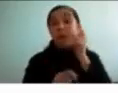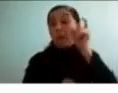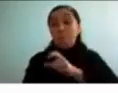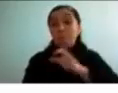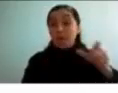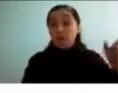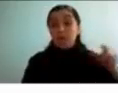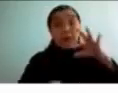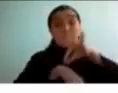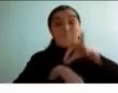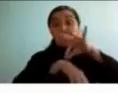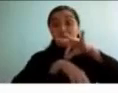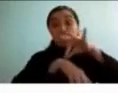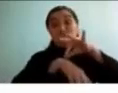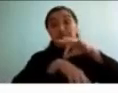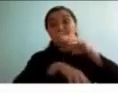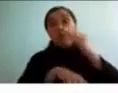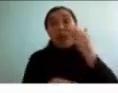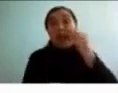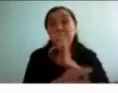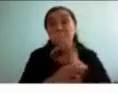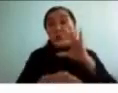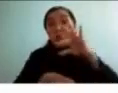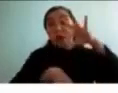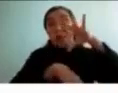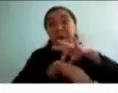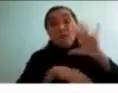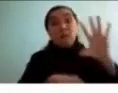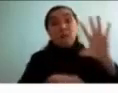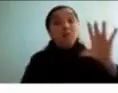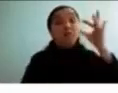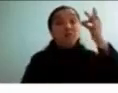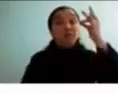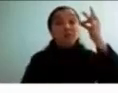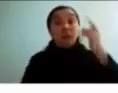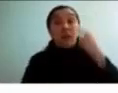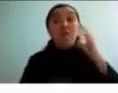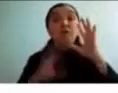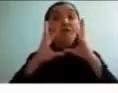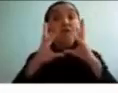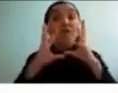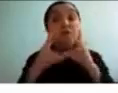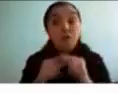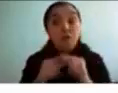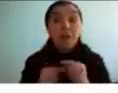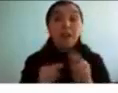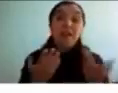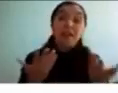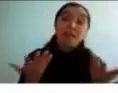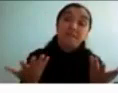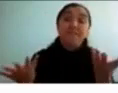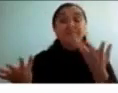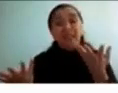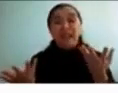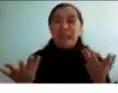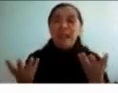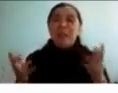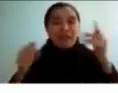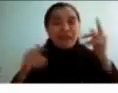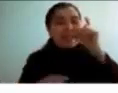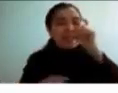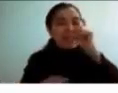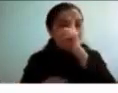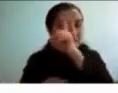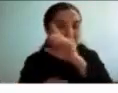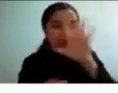esto no suele ser así y la familia en realidad tiene menos herramientas para diferenciar lo que es